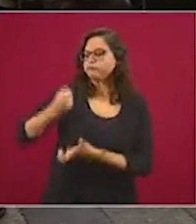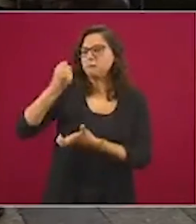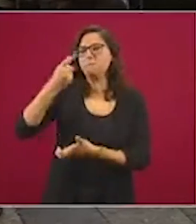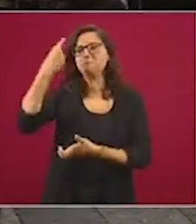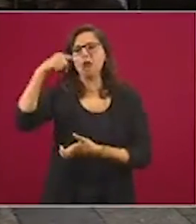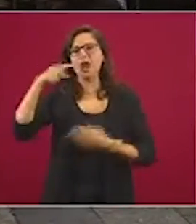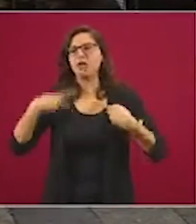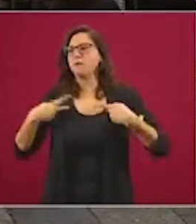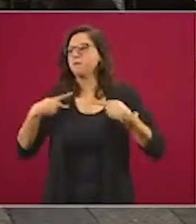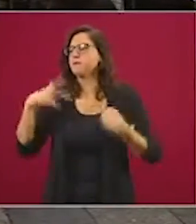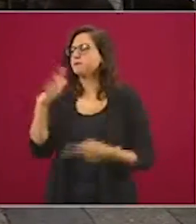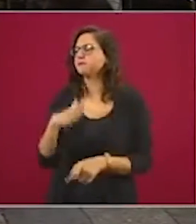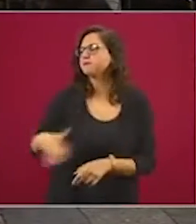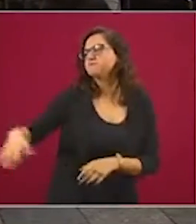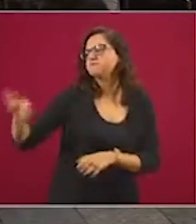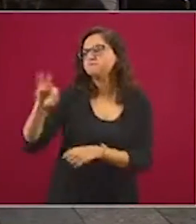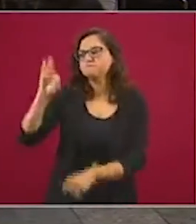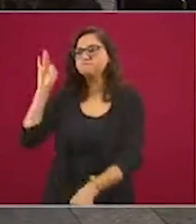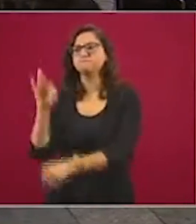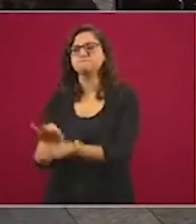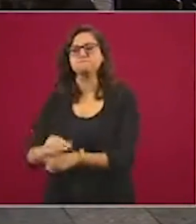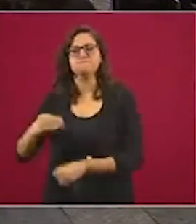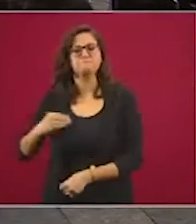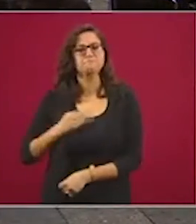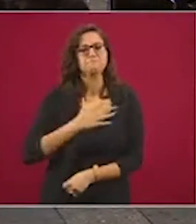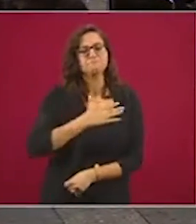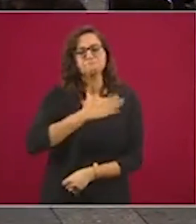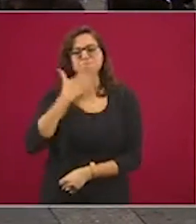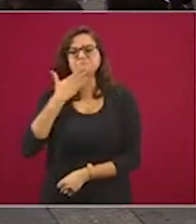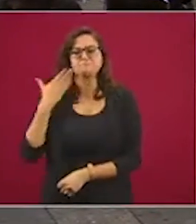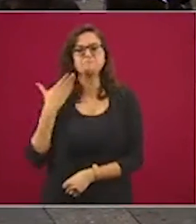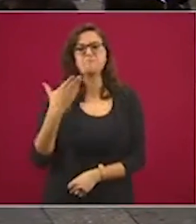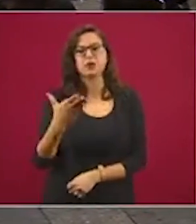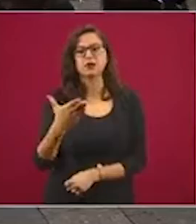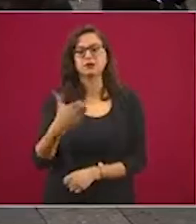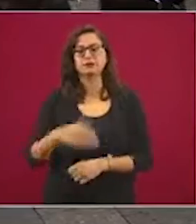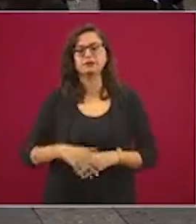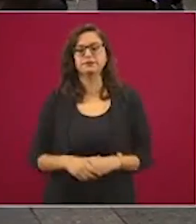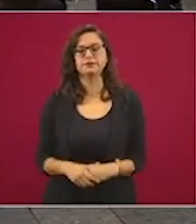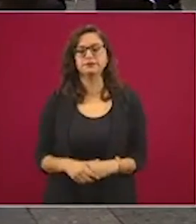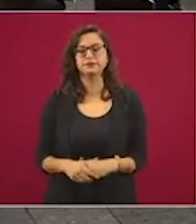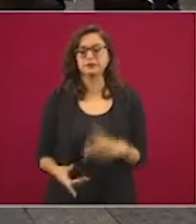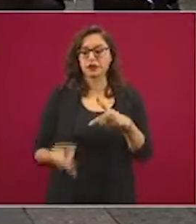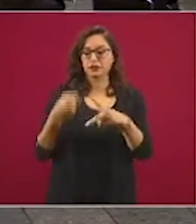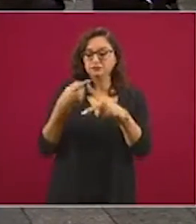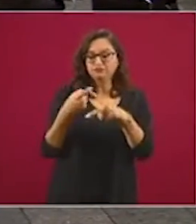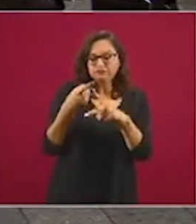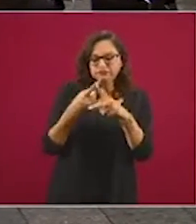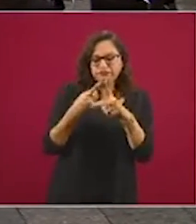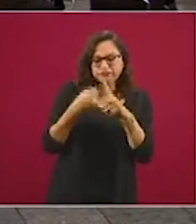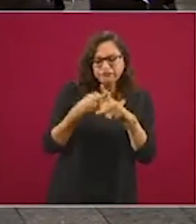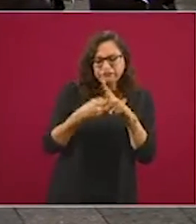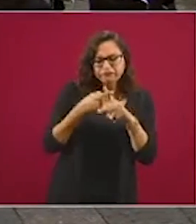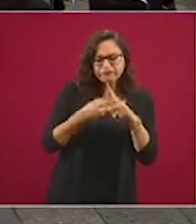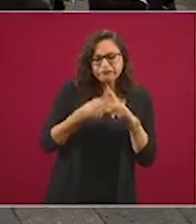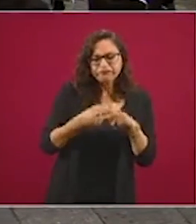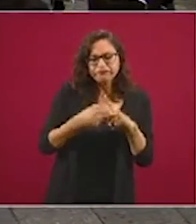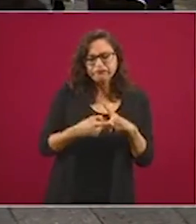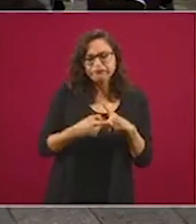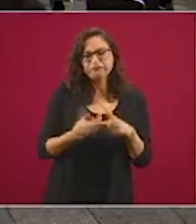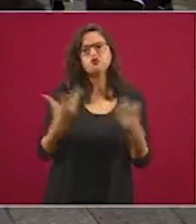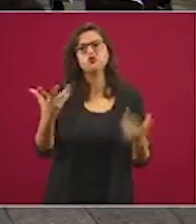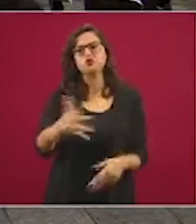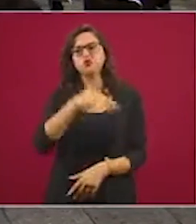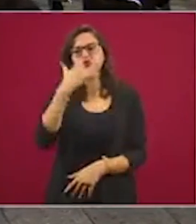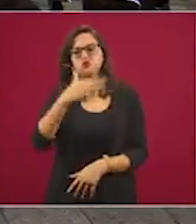Según cálculos oficiales, por no permitir la corrupción y por hacer un gobierno